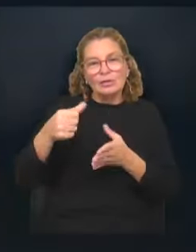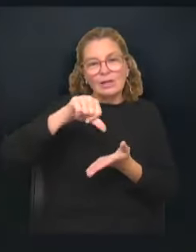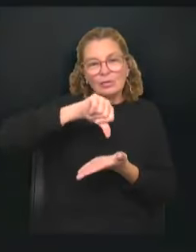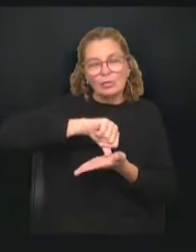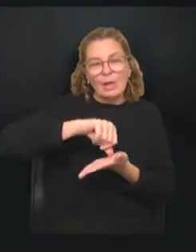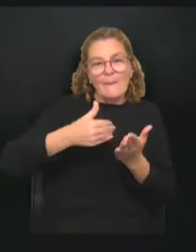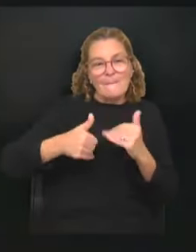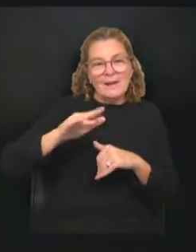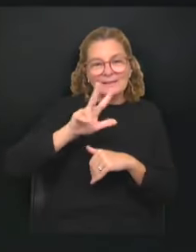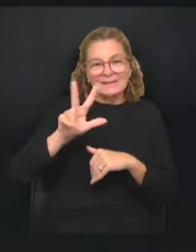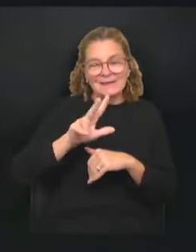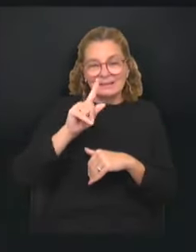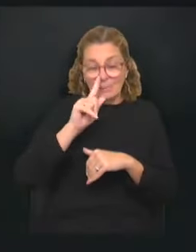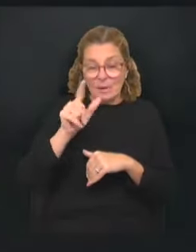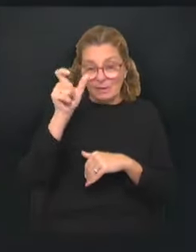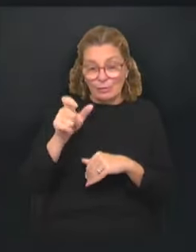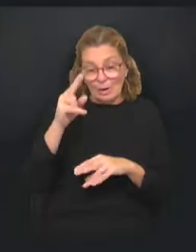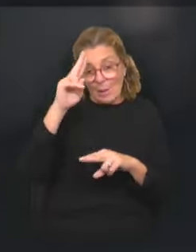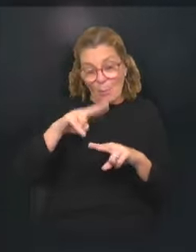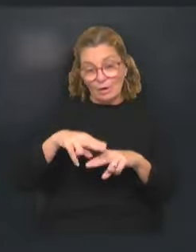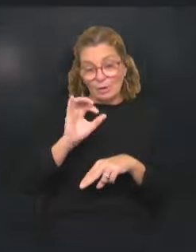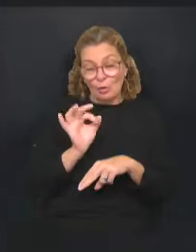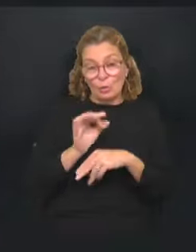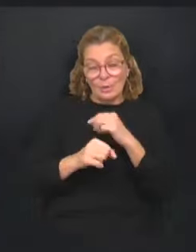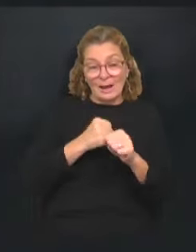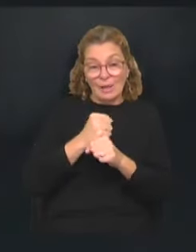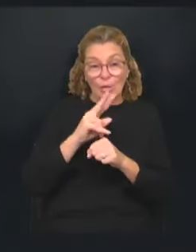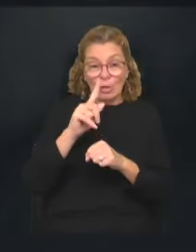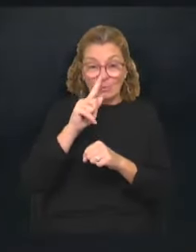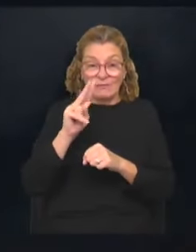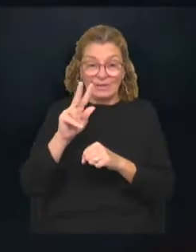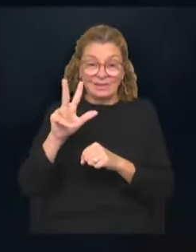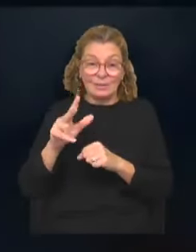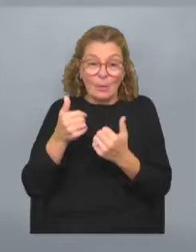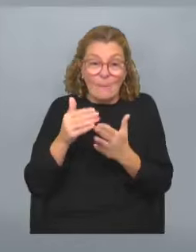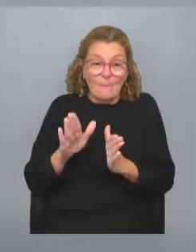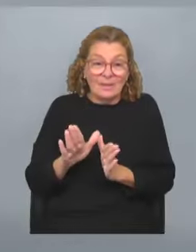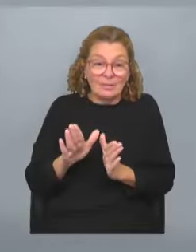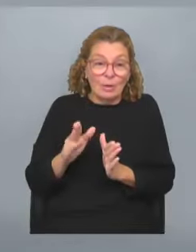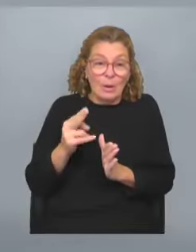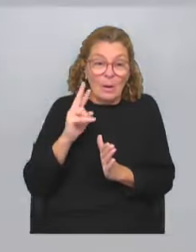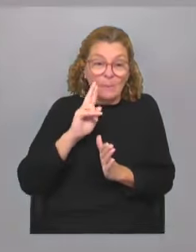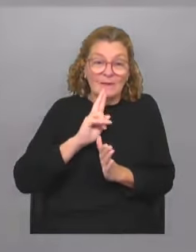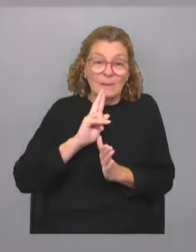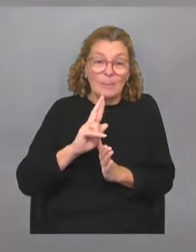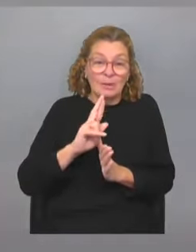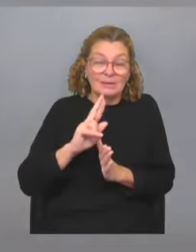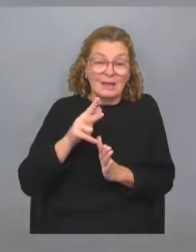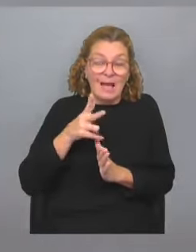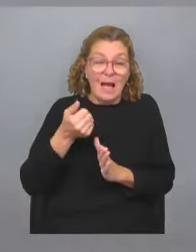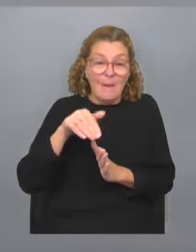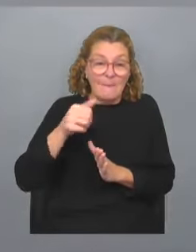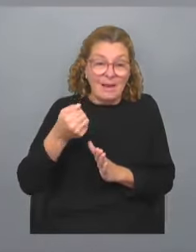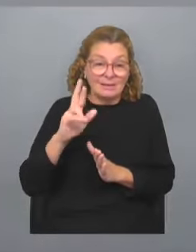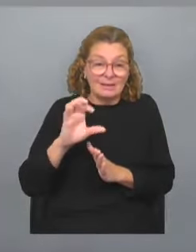dejaron más de 33.000 civiles muertos desde octubre de 2023, cuando Israel comenzó la ofensiva en respuesta al atentado de Hamas, que había